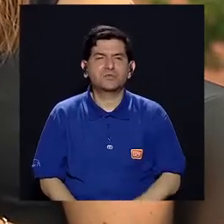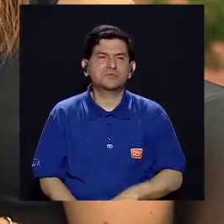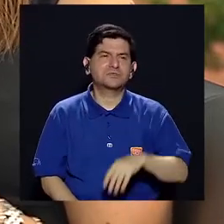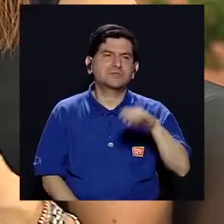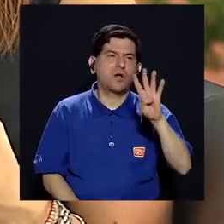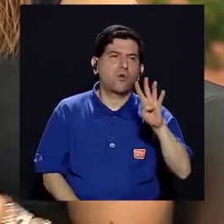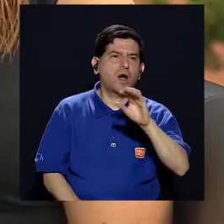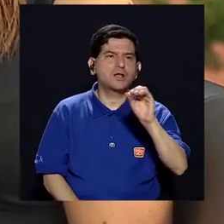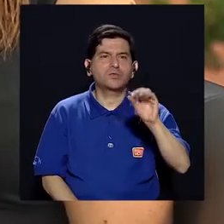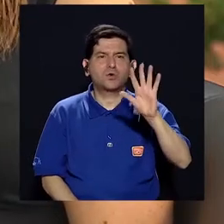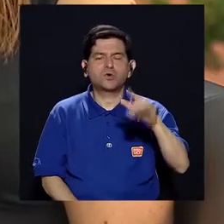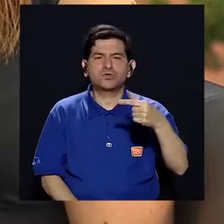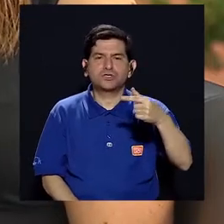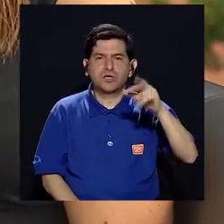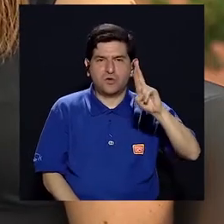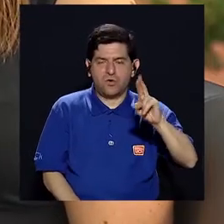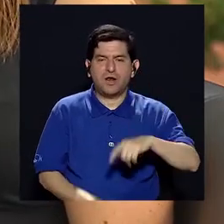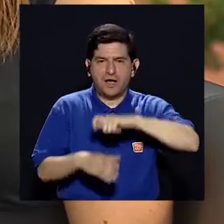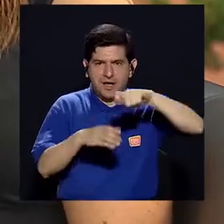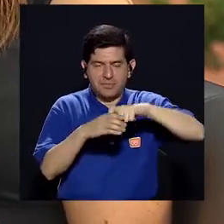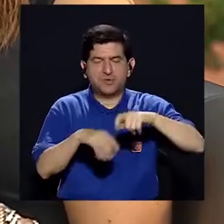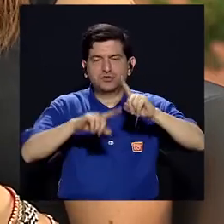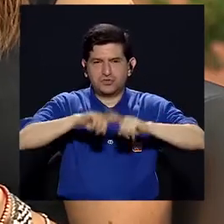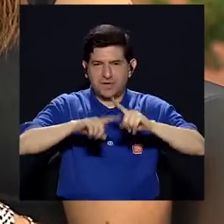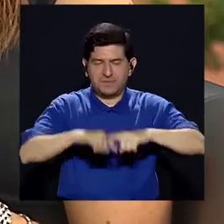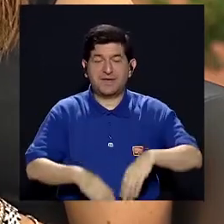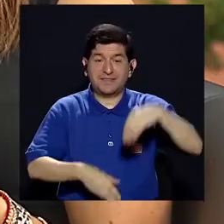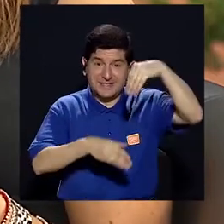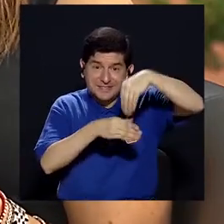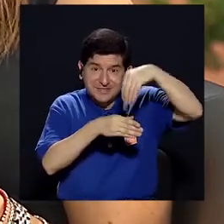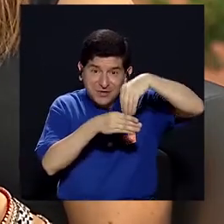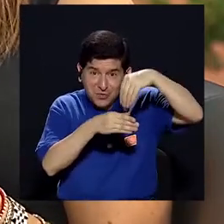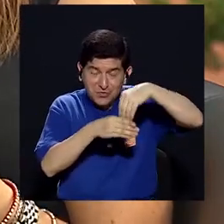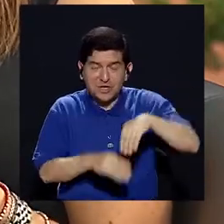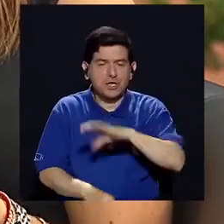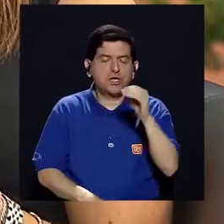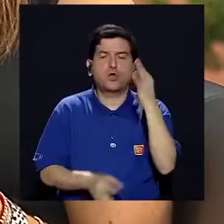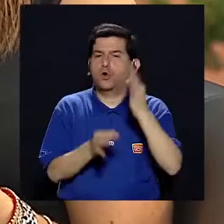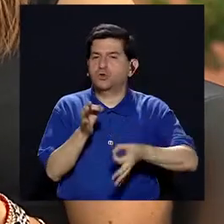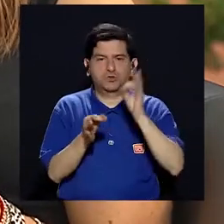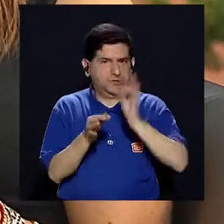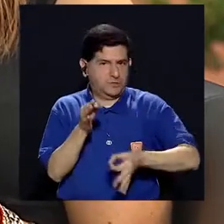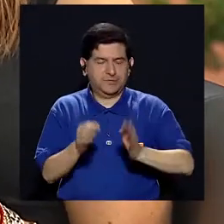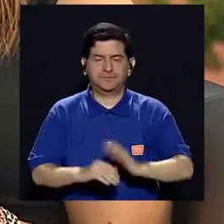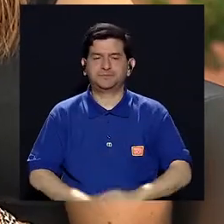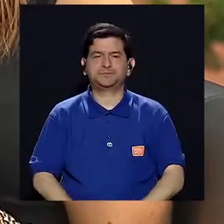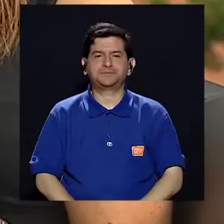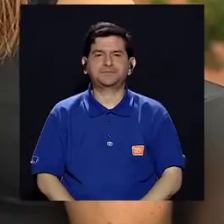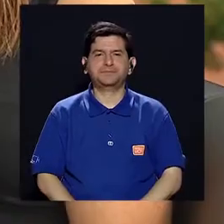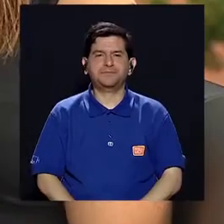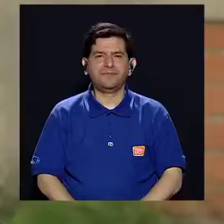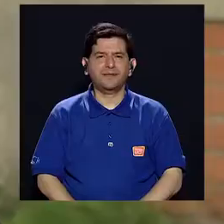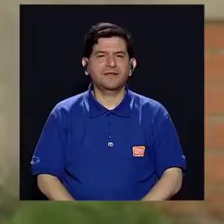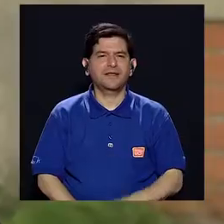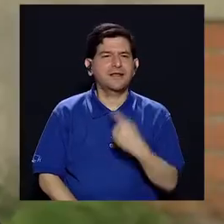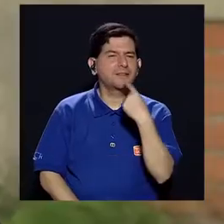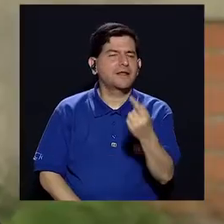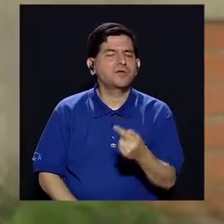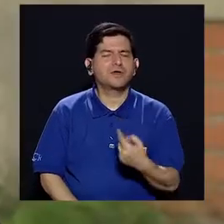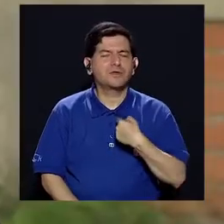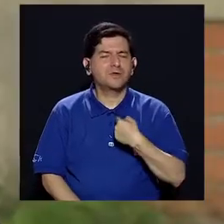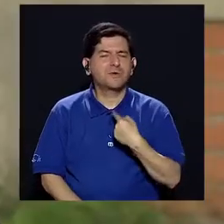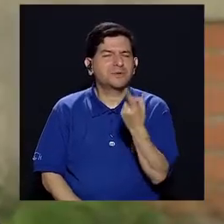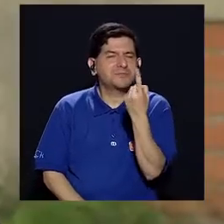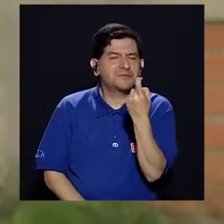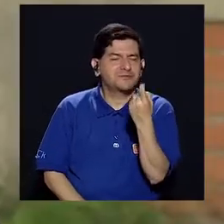4, 5 gramos, 6, 7 gramos, va a depender mucho si es una rellena sim, es una rellena o una galleta simple, por decirte algo. Me quedé con algo